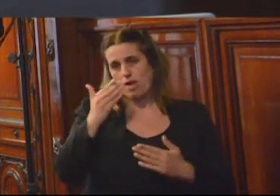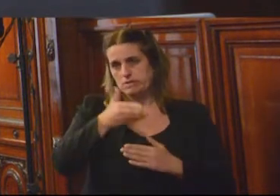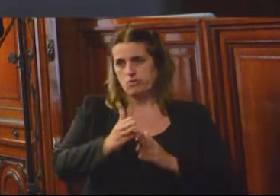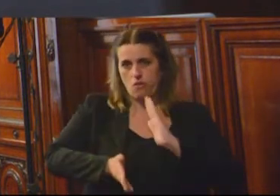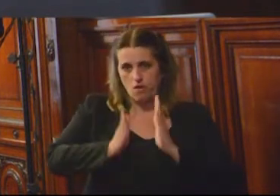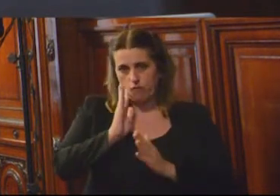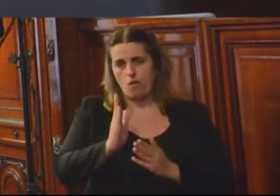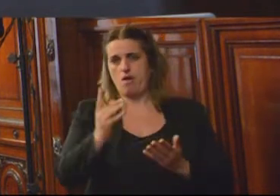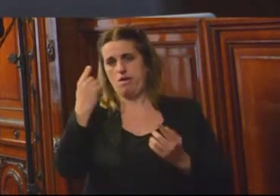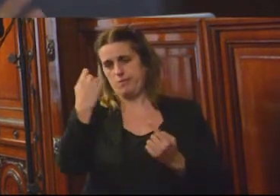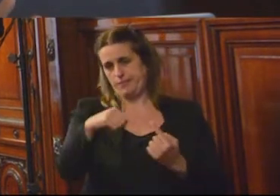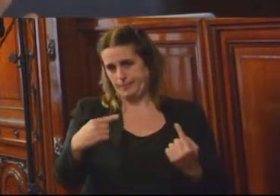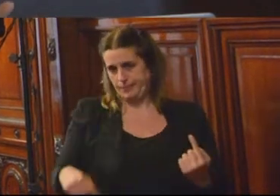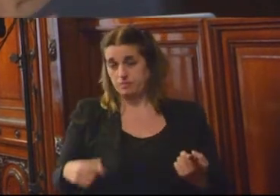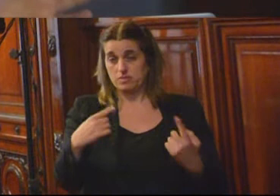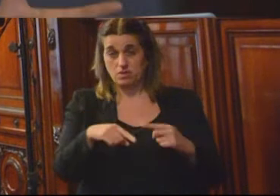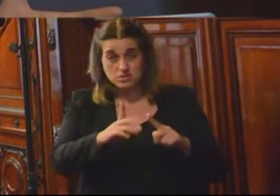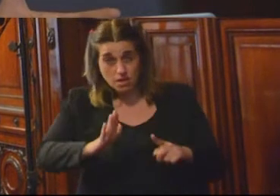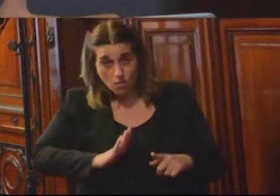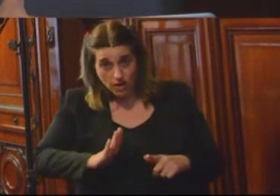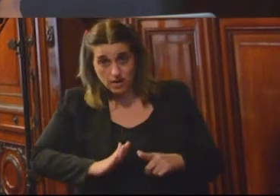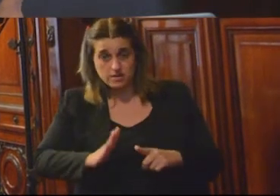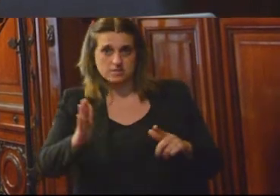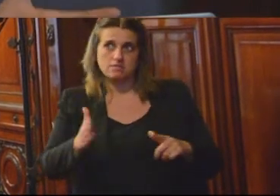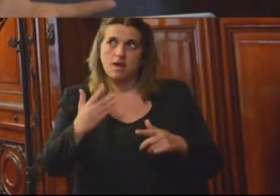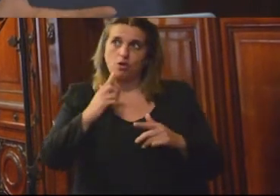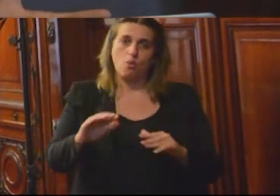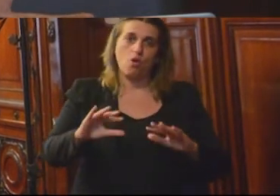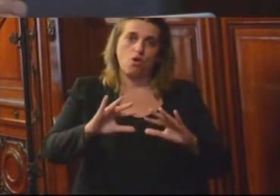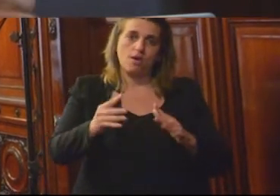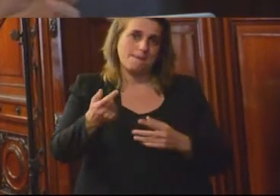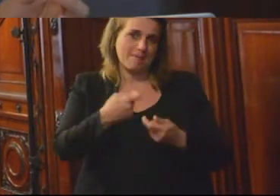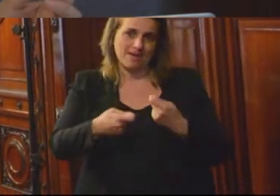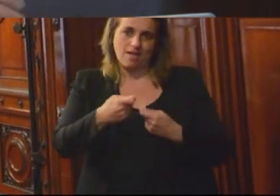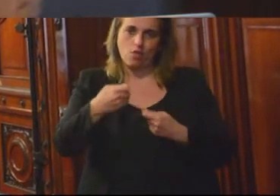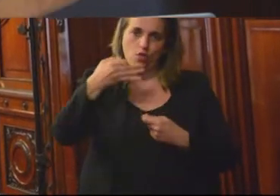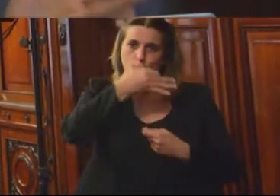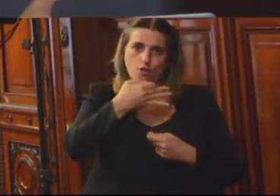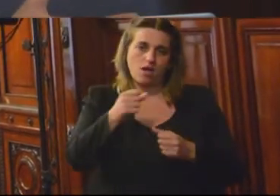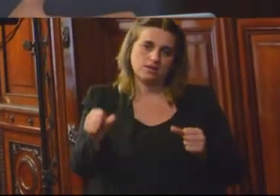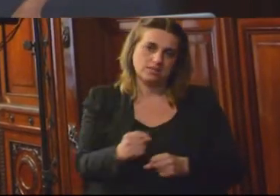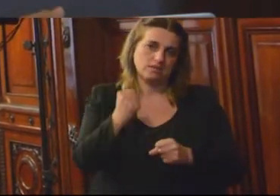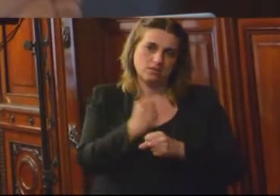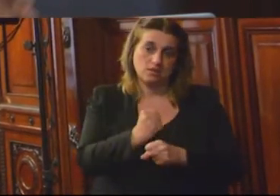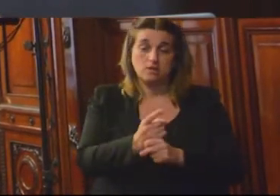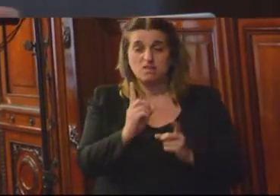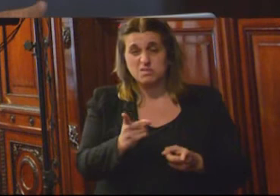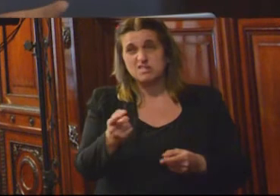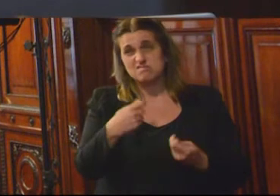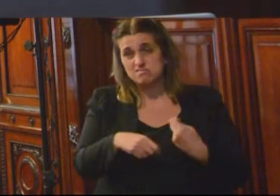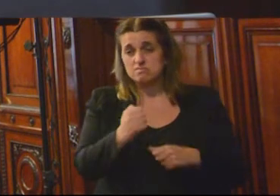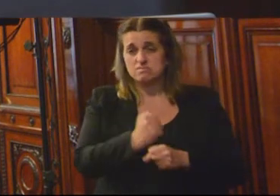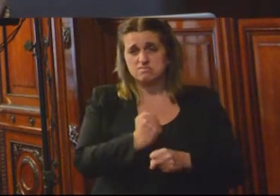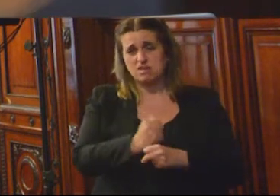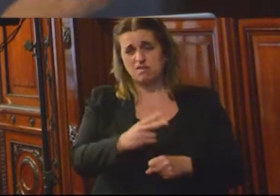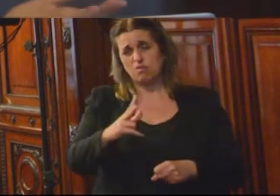y que estas mujeres ingresan al mercado ilegal realizando tareas de baja remuneración y de alto riesgo,